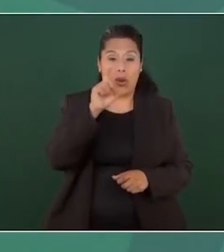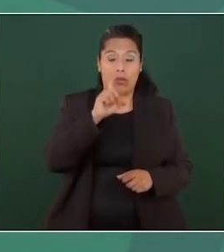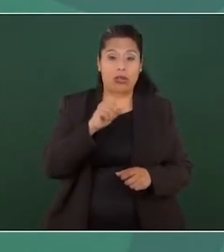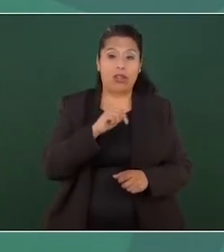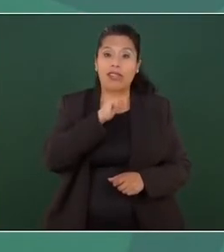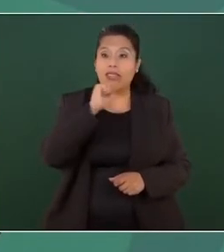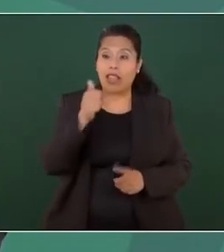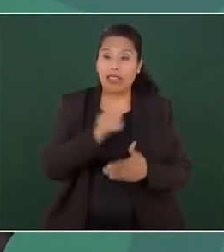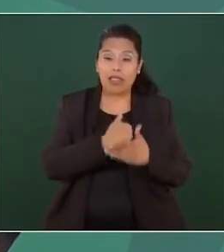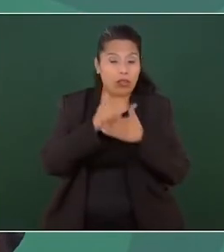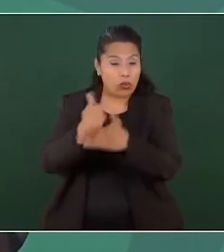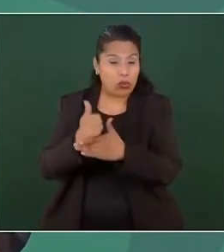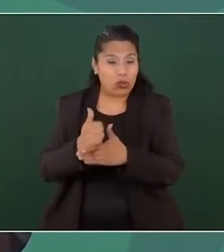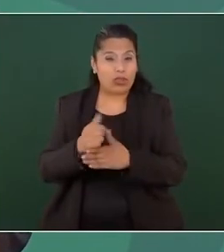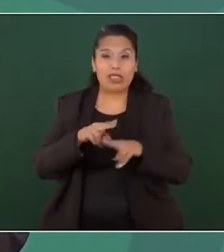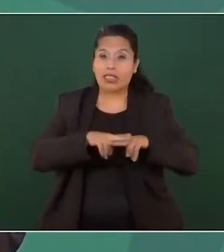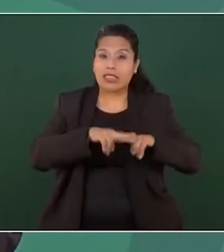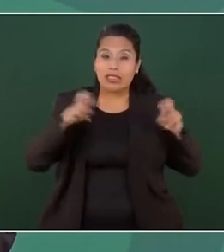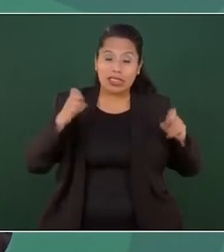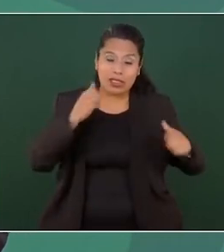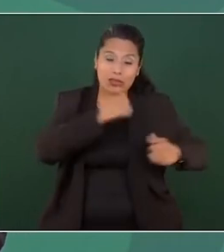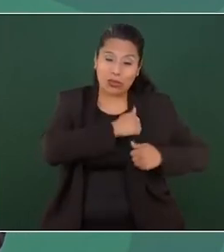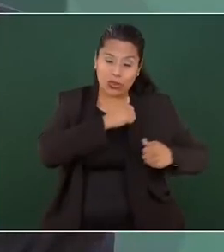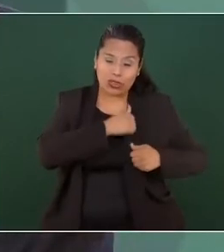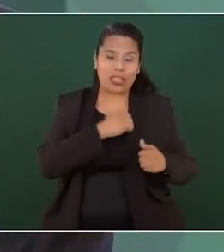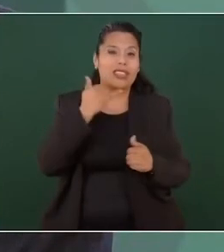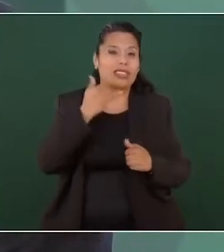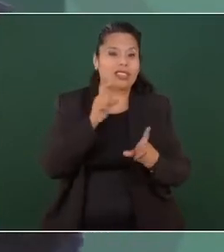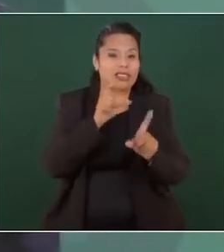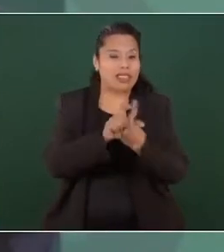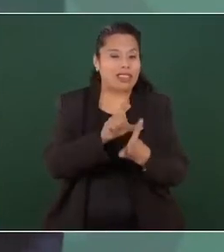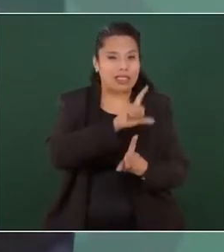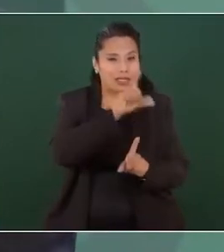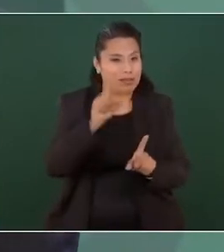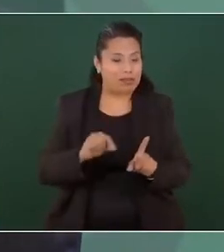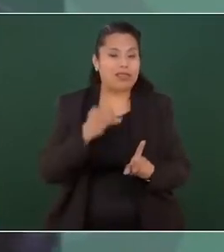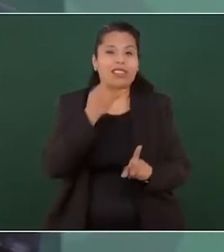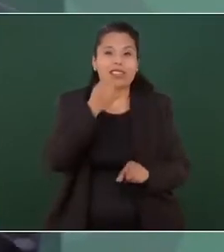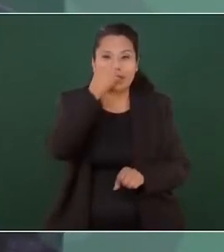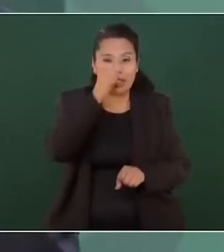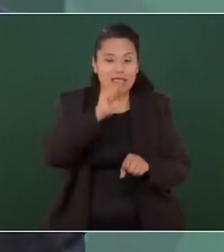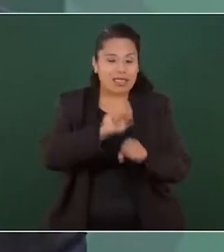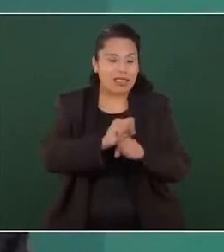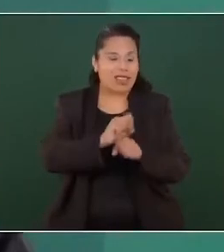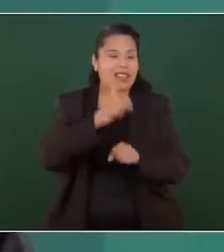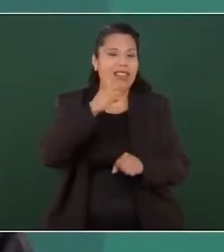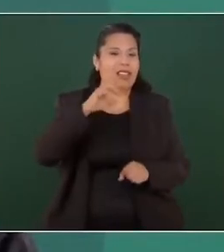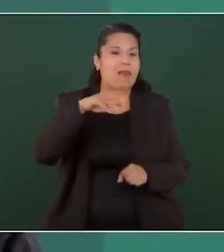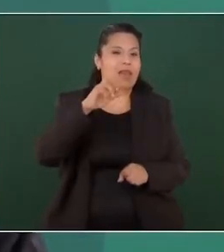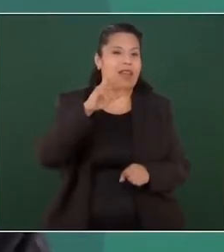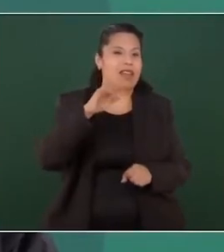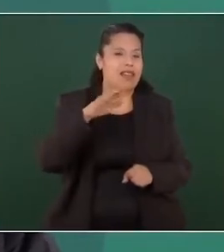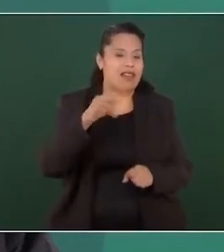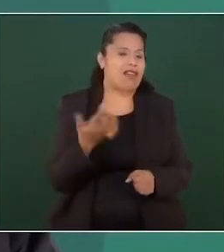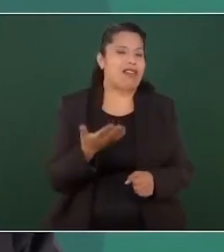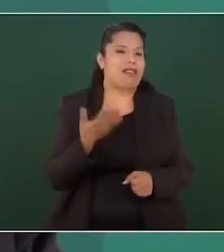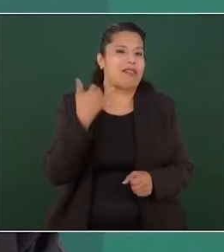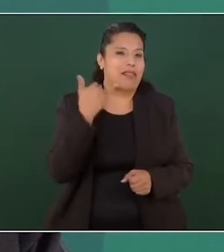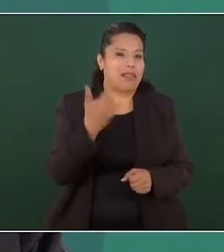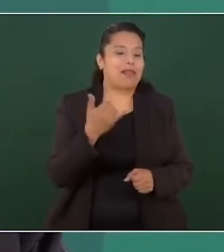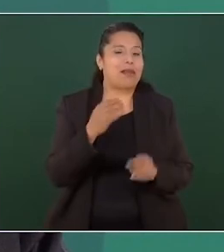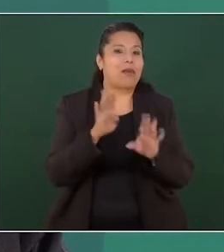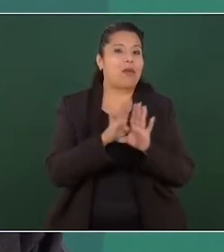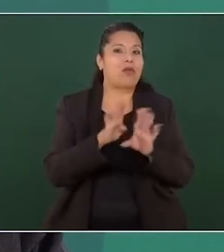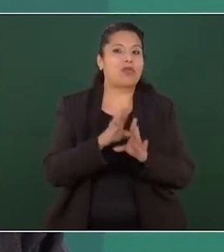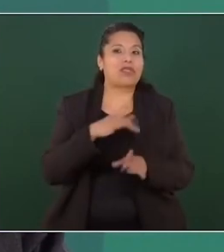la Secretaría de Marina, sin el apoyo de la Guardia Nacional, podrían enfrentar el problema de la inseguridad y de la violencia.